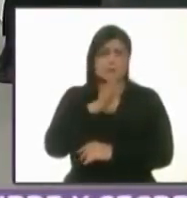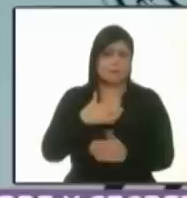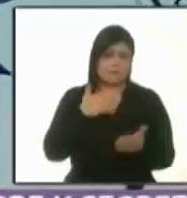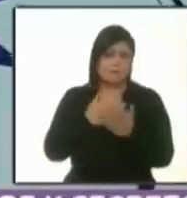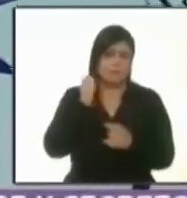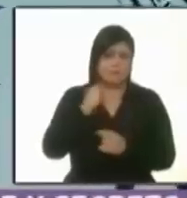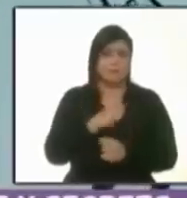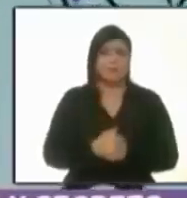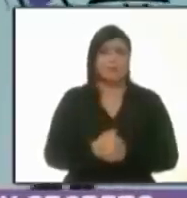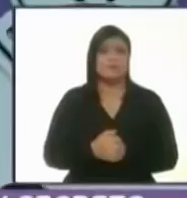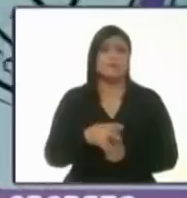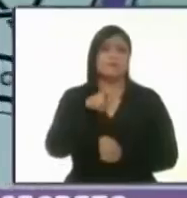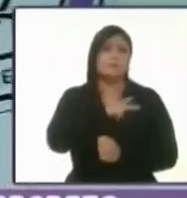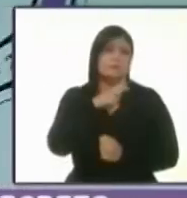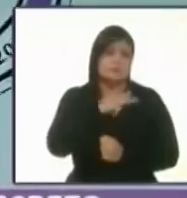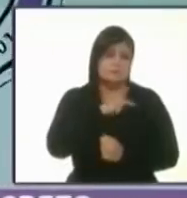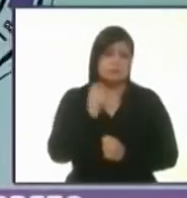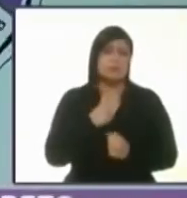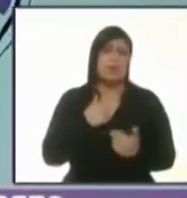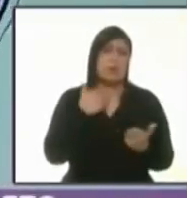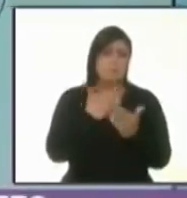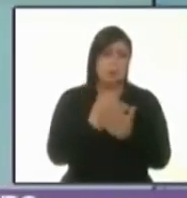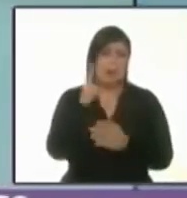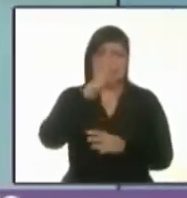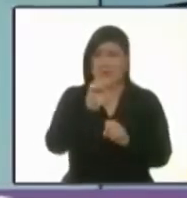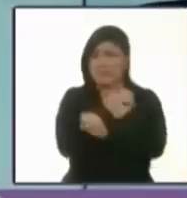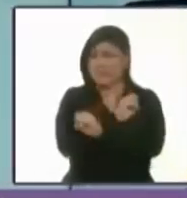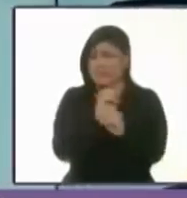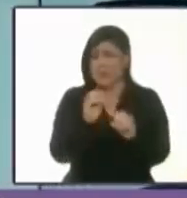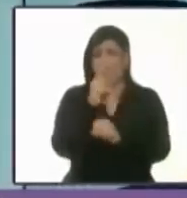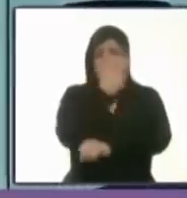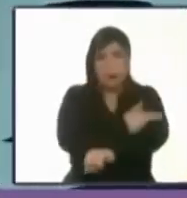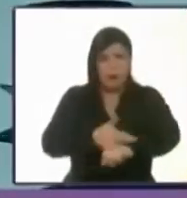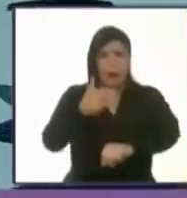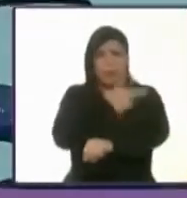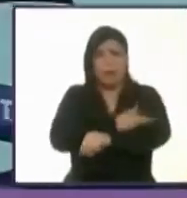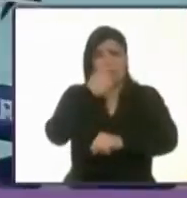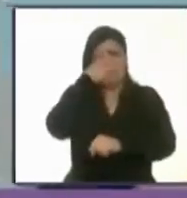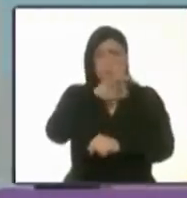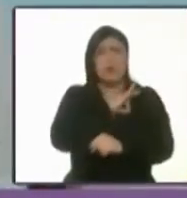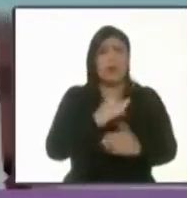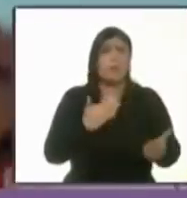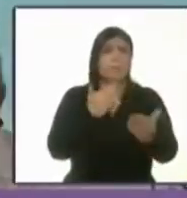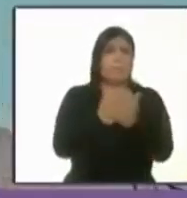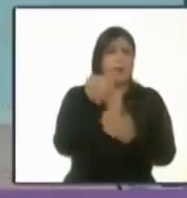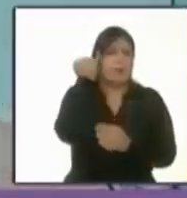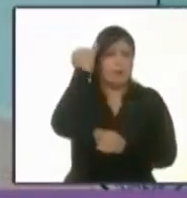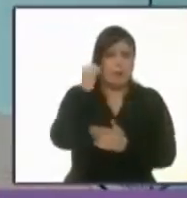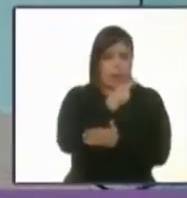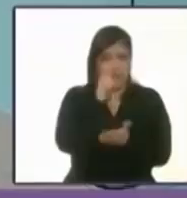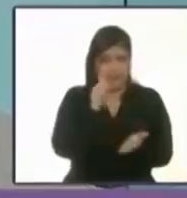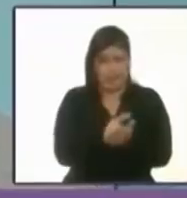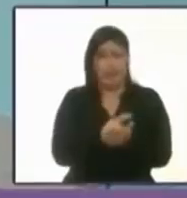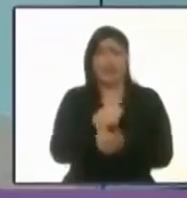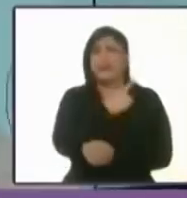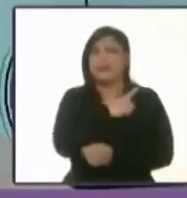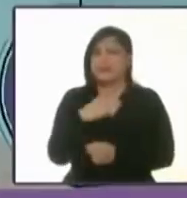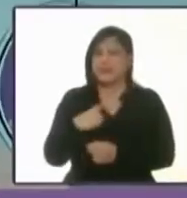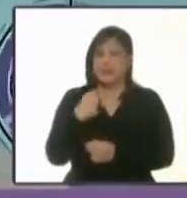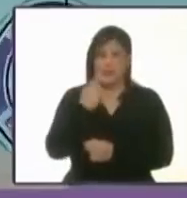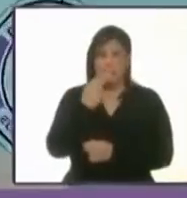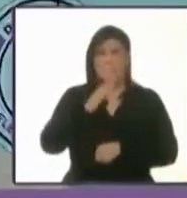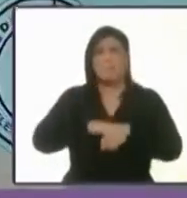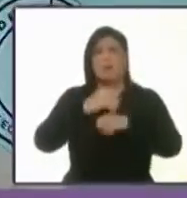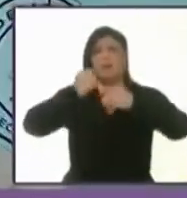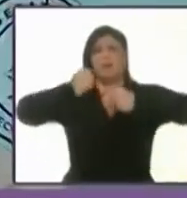estamos con cero trámites para poder presentar una iniciativa de ley. Es necesario que fortalezcamos